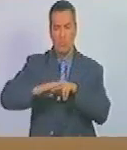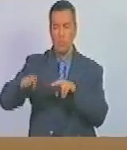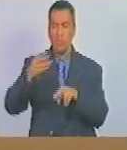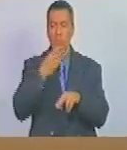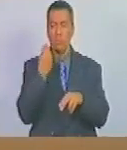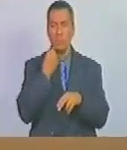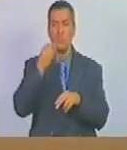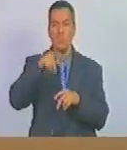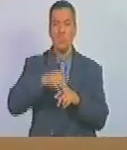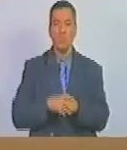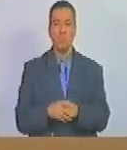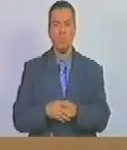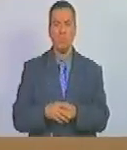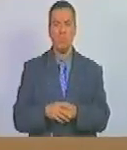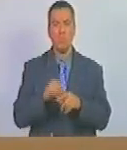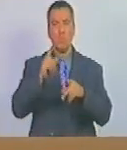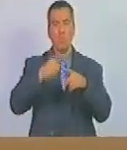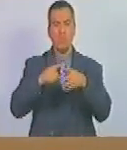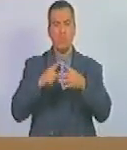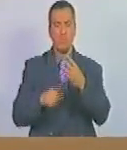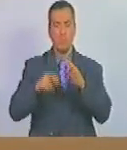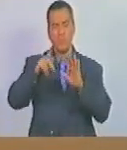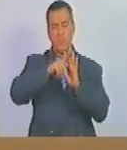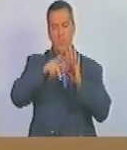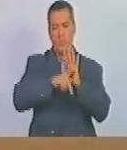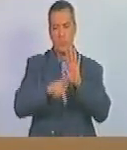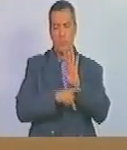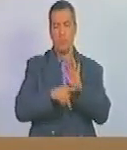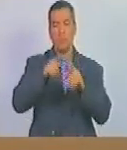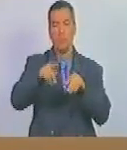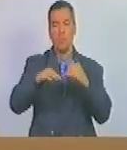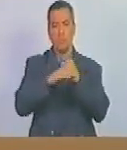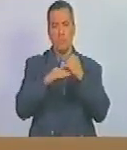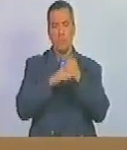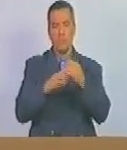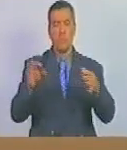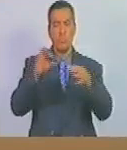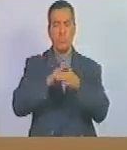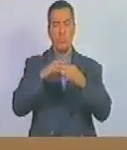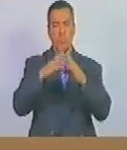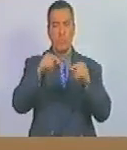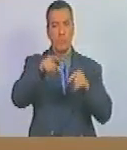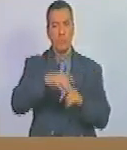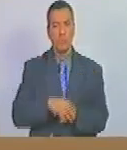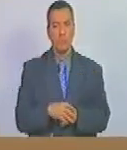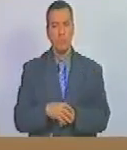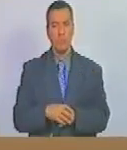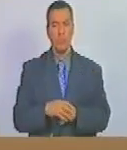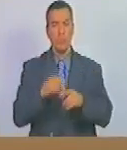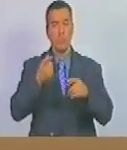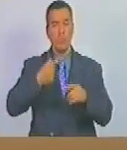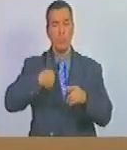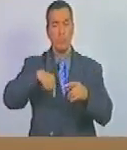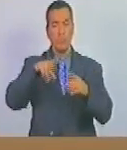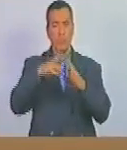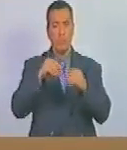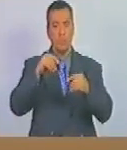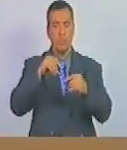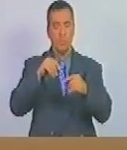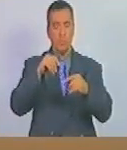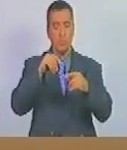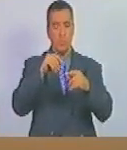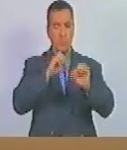niñas y adolescentes y demás normas que guarden relación con la materia en cuanto no se oponga a las